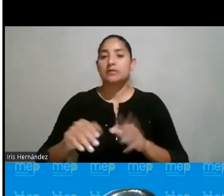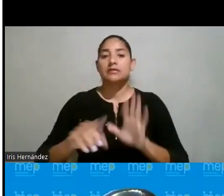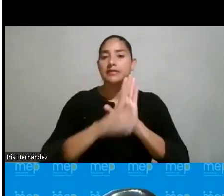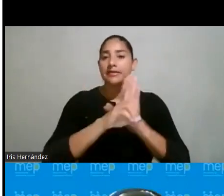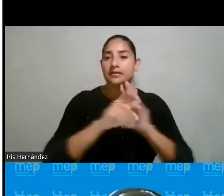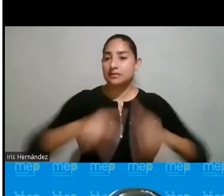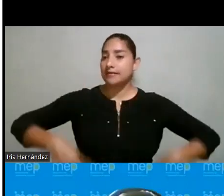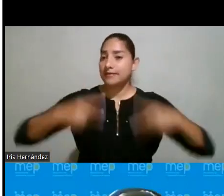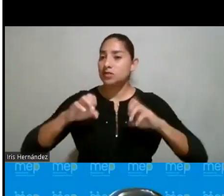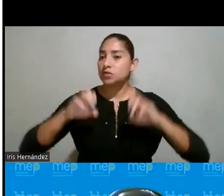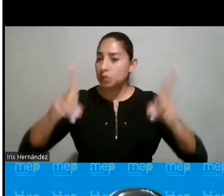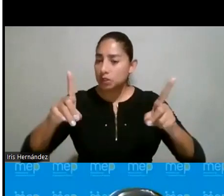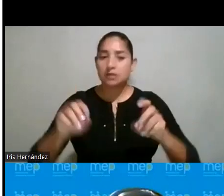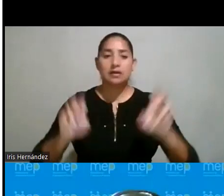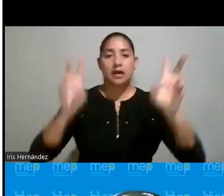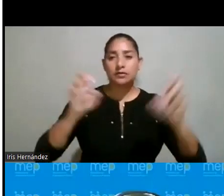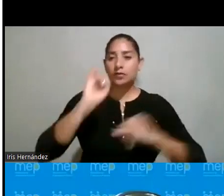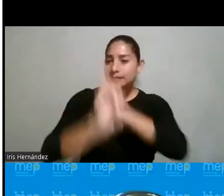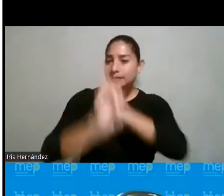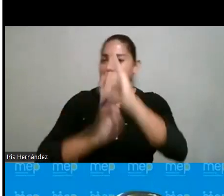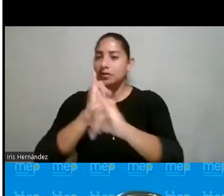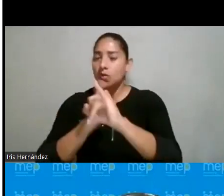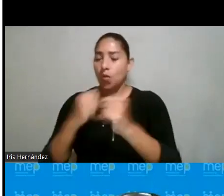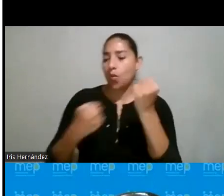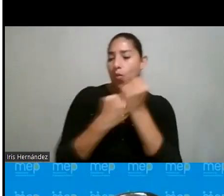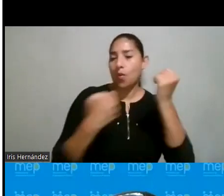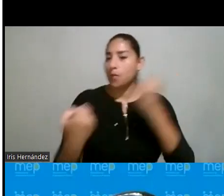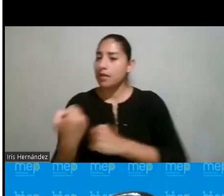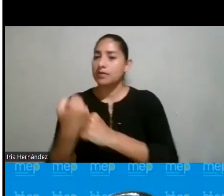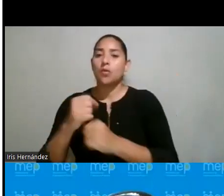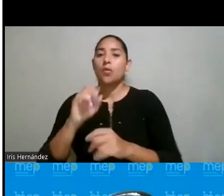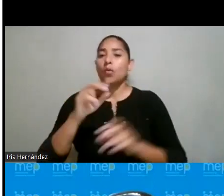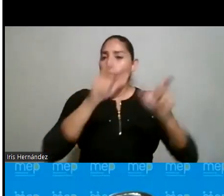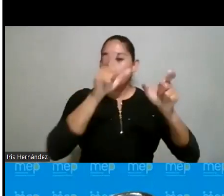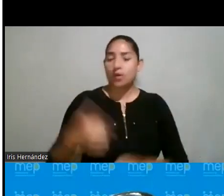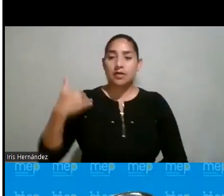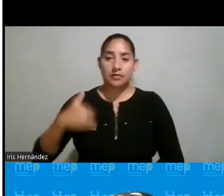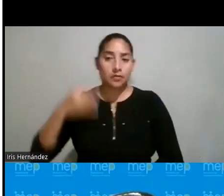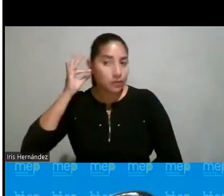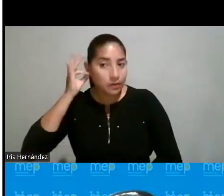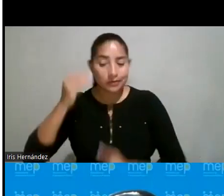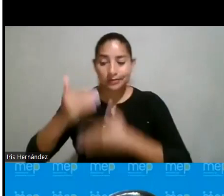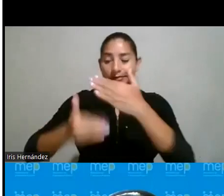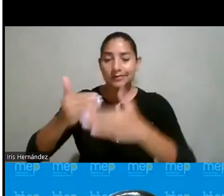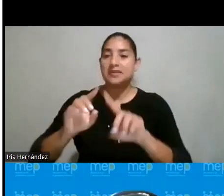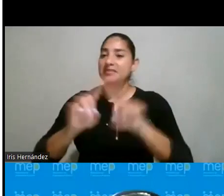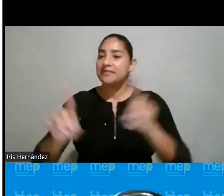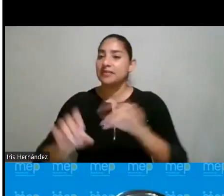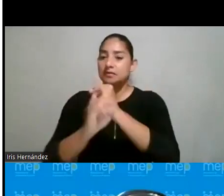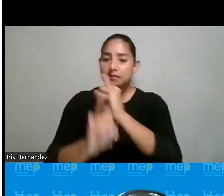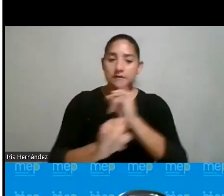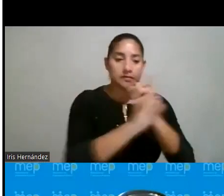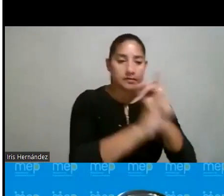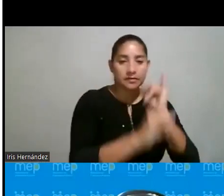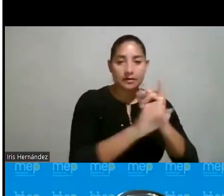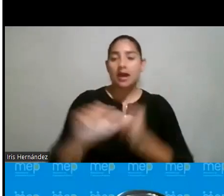Estudiantil, la Dirección de Asuntos Internacionales y Cooperación, la Unidad de Género y diferentes instancias, la DETSE, por